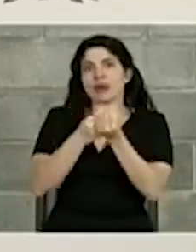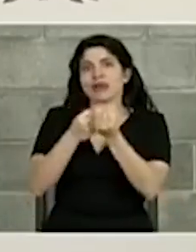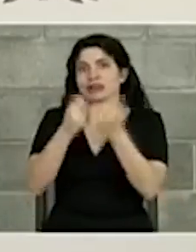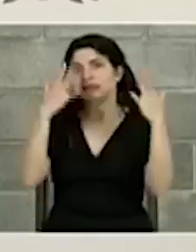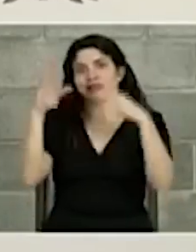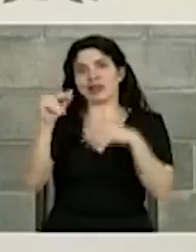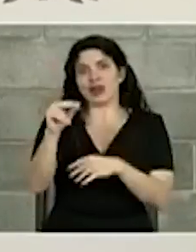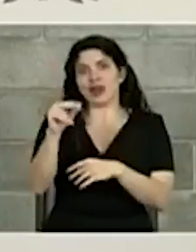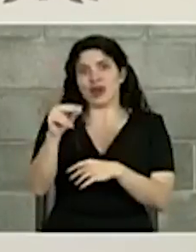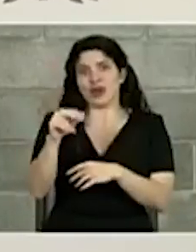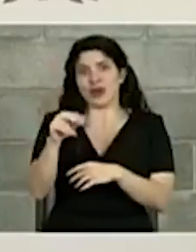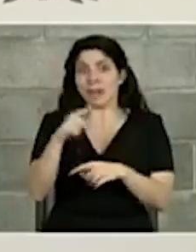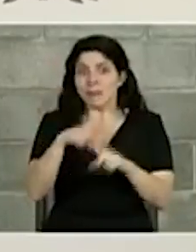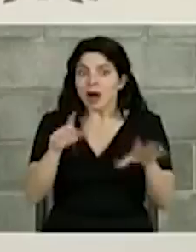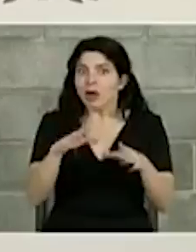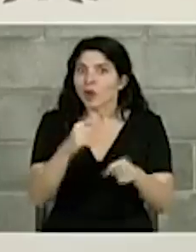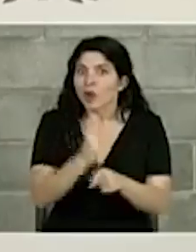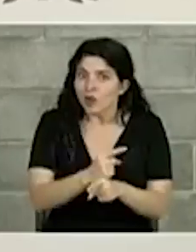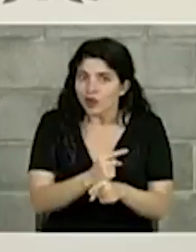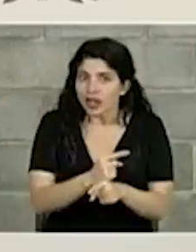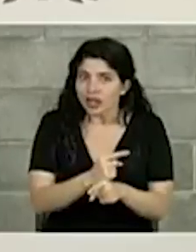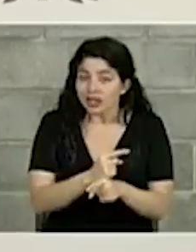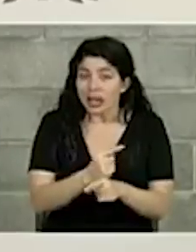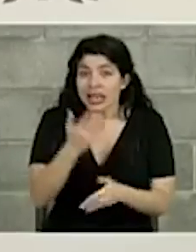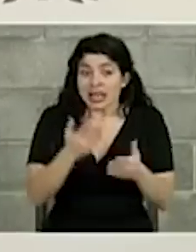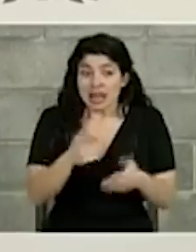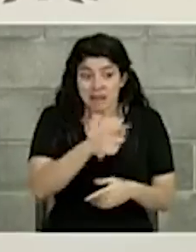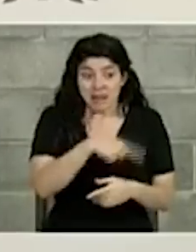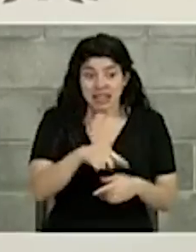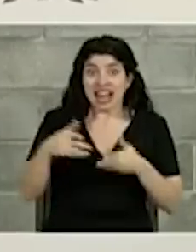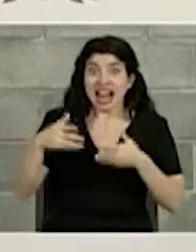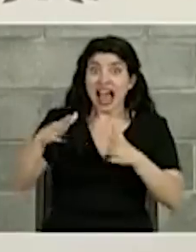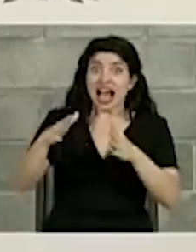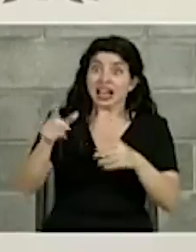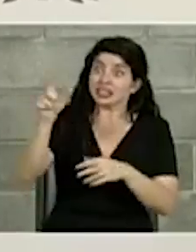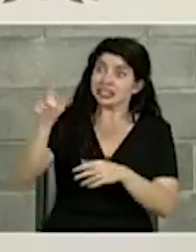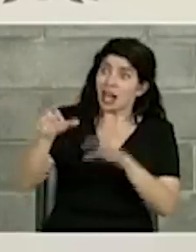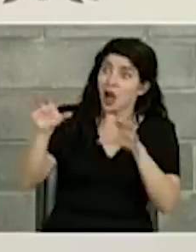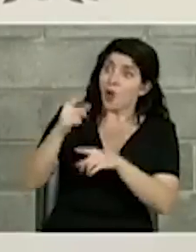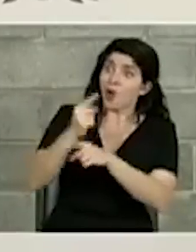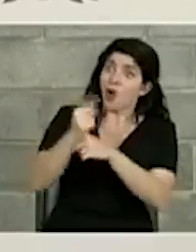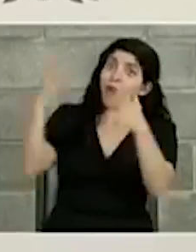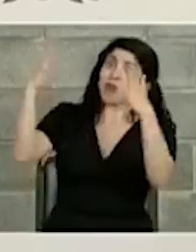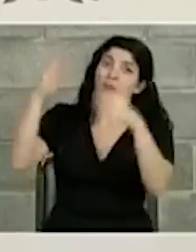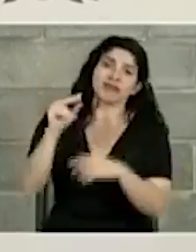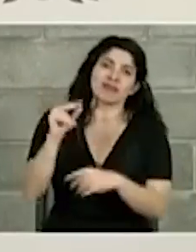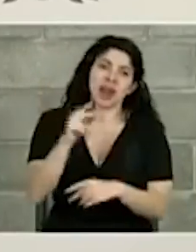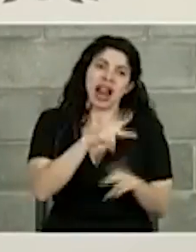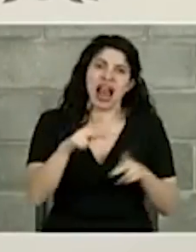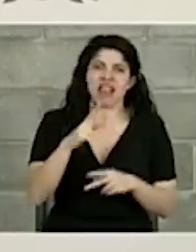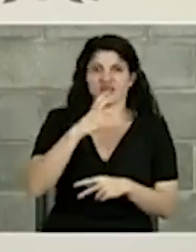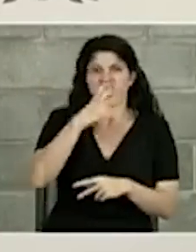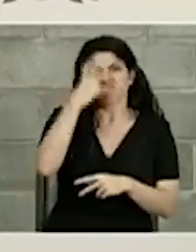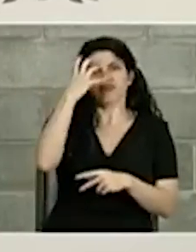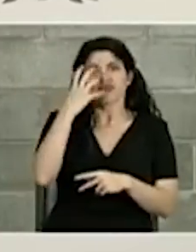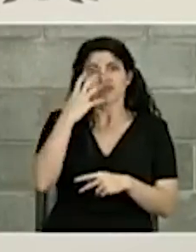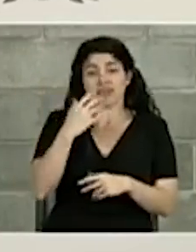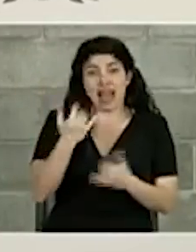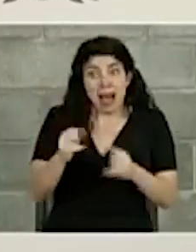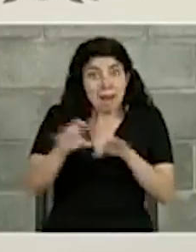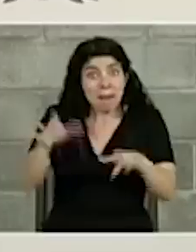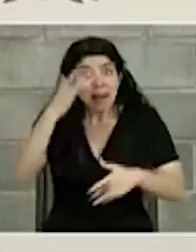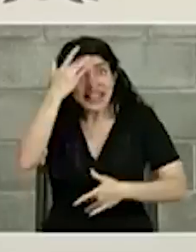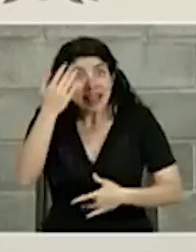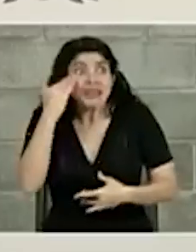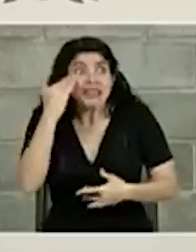no es por lo que nos van aplaudir en las calles no hay descontento estamos en una pandemia